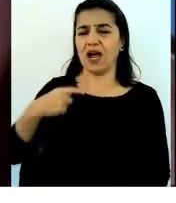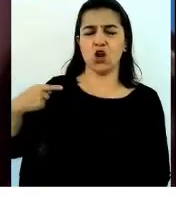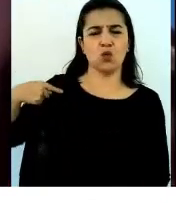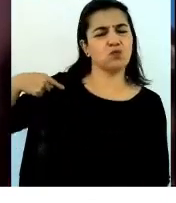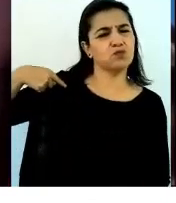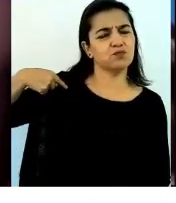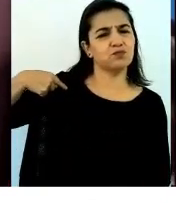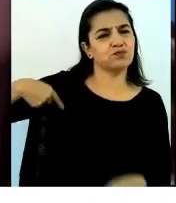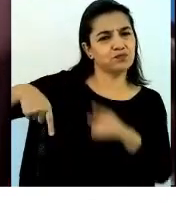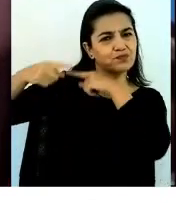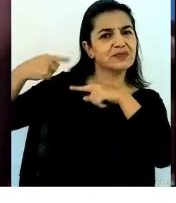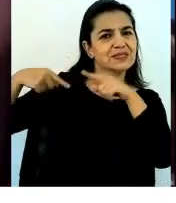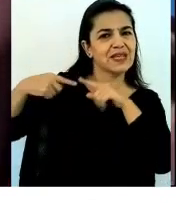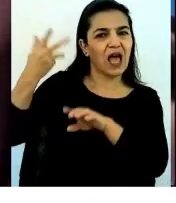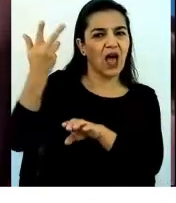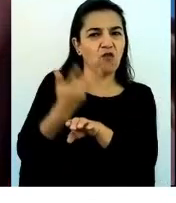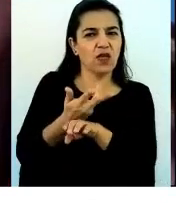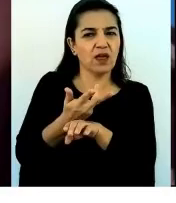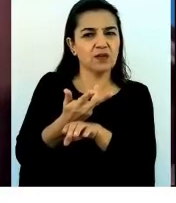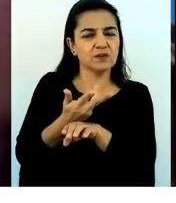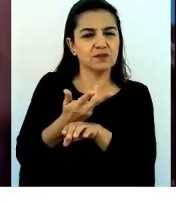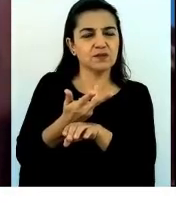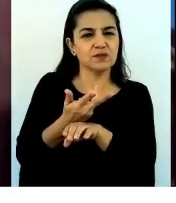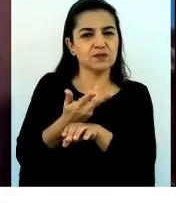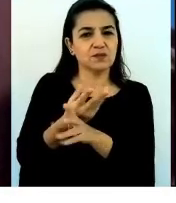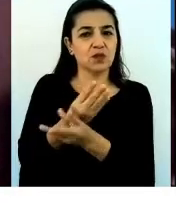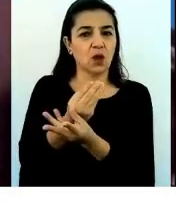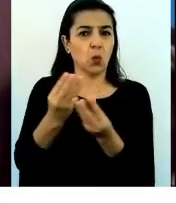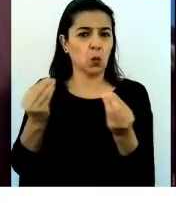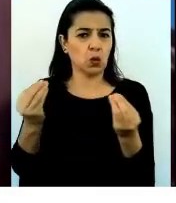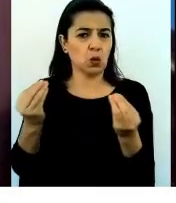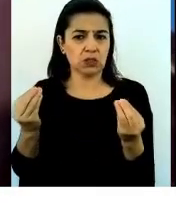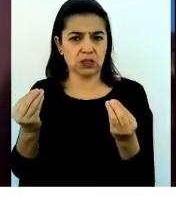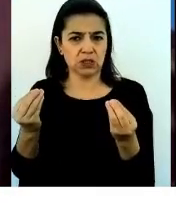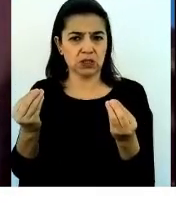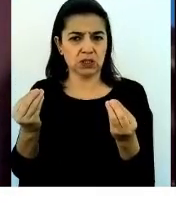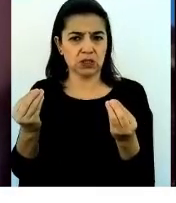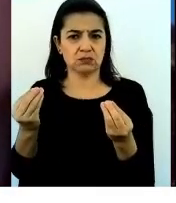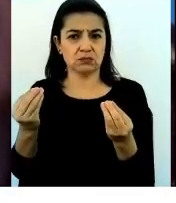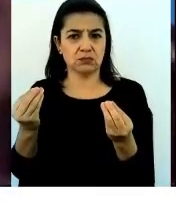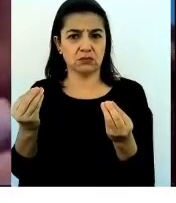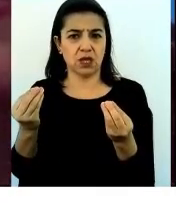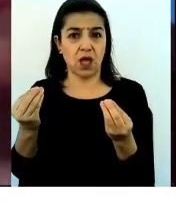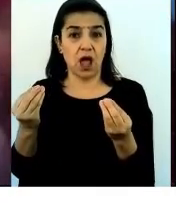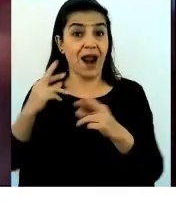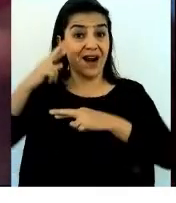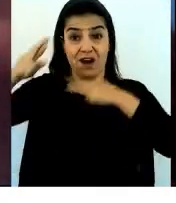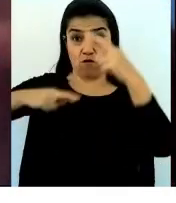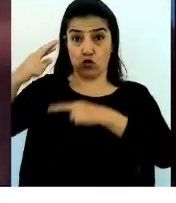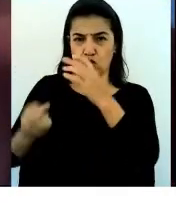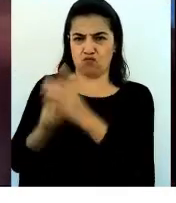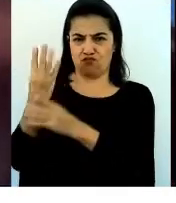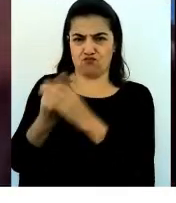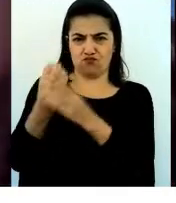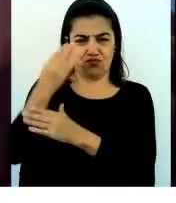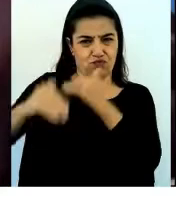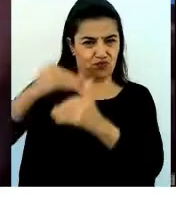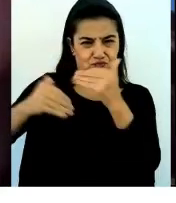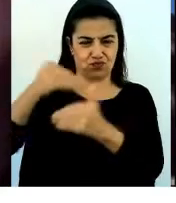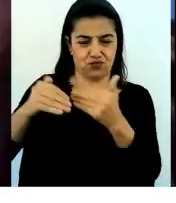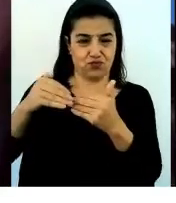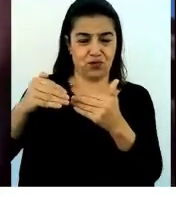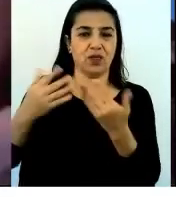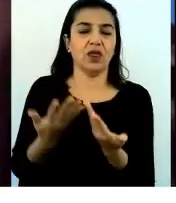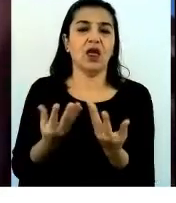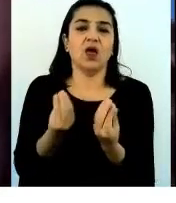había muchas revoluciones para nosotros cuando hemos tenido algo muy